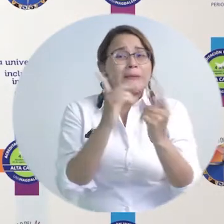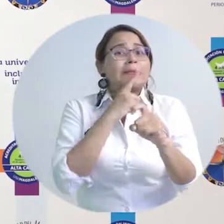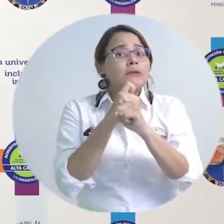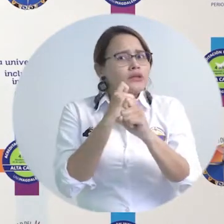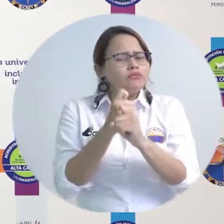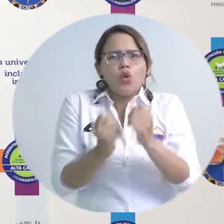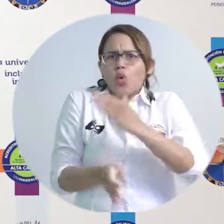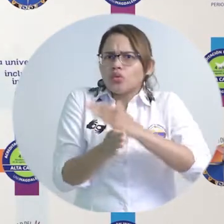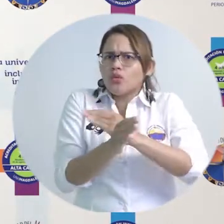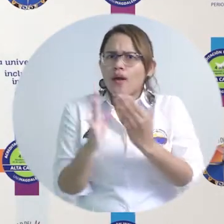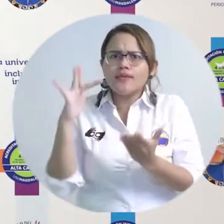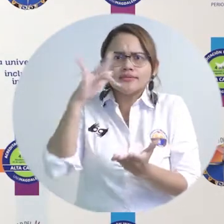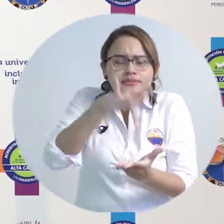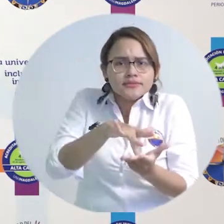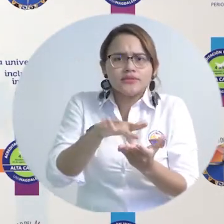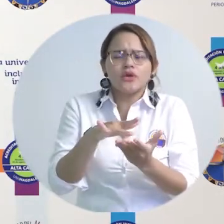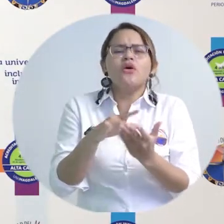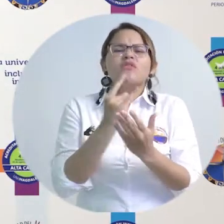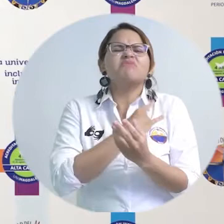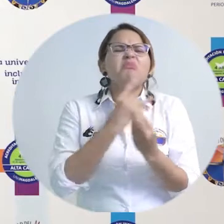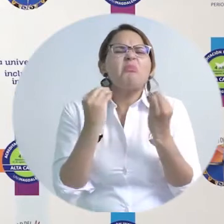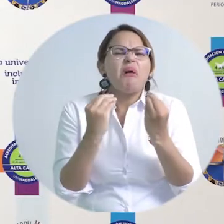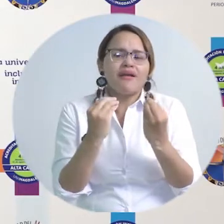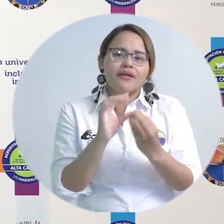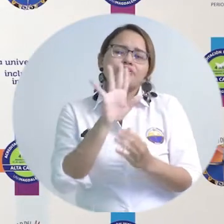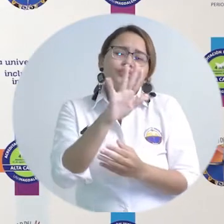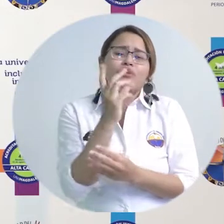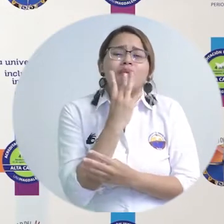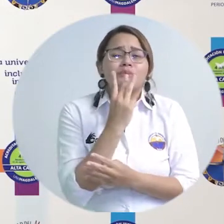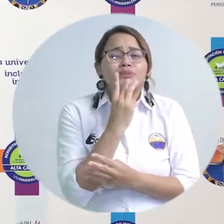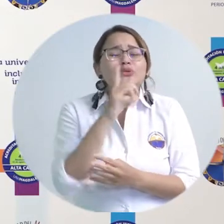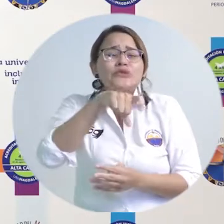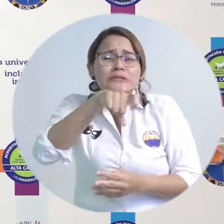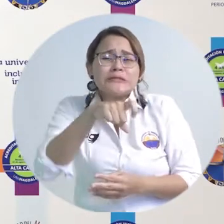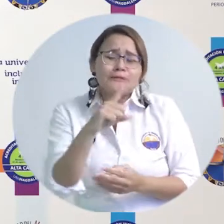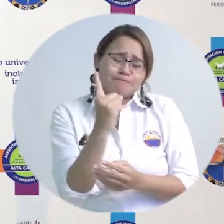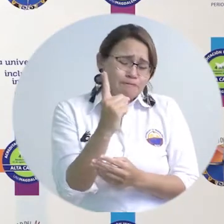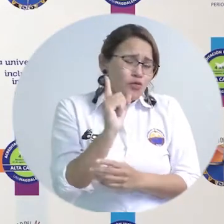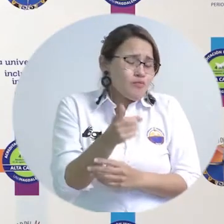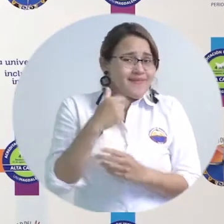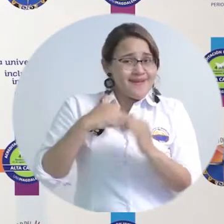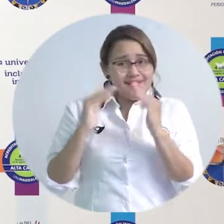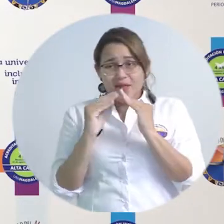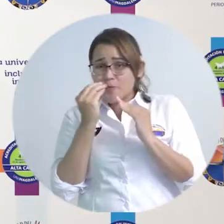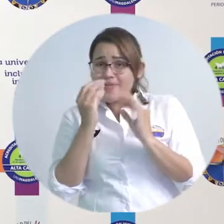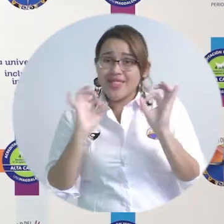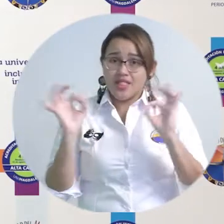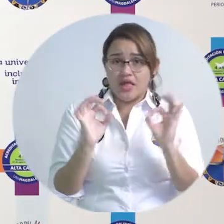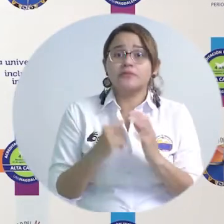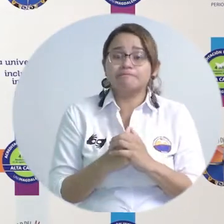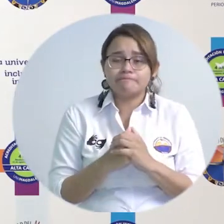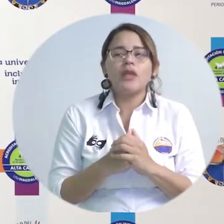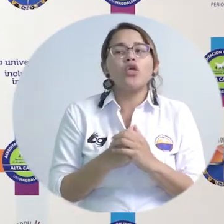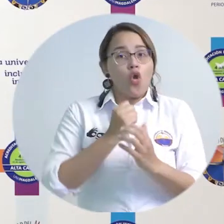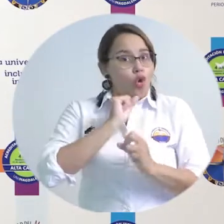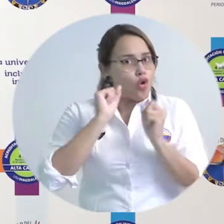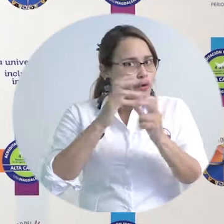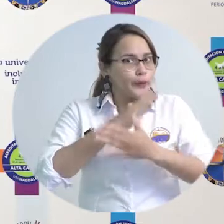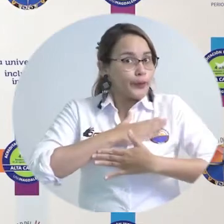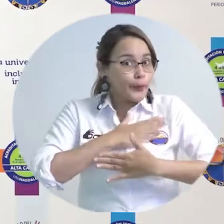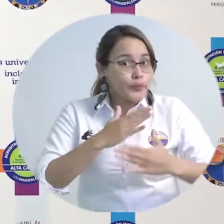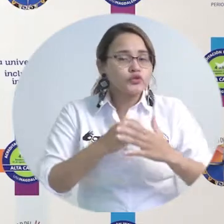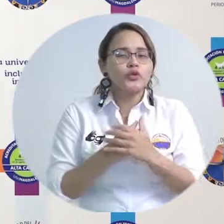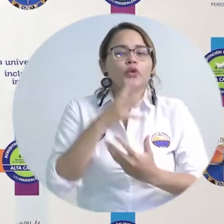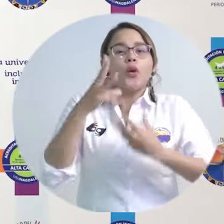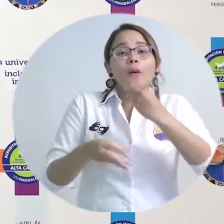cada uno de estos jóvenes está siendo contactado en el transcurso del día para que nos informe, de acuerdo a los puntos de Rapi Mercar en la ciudad, a dónde le queda más